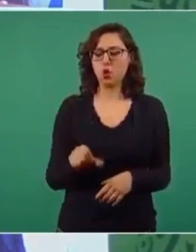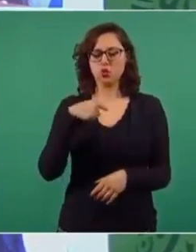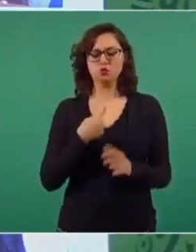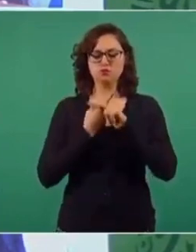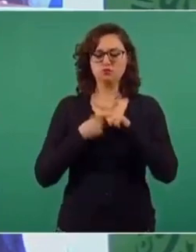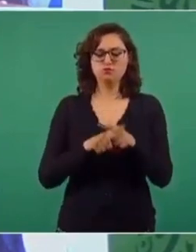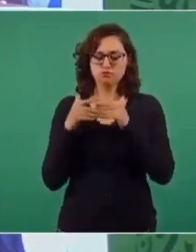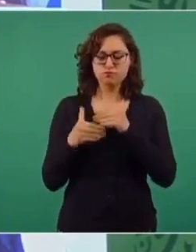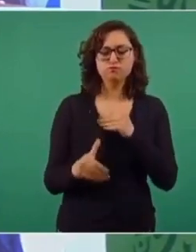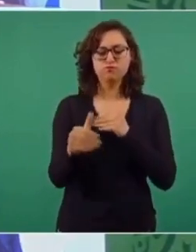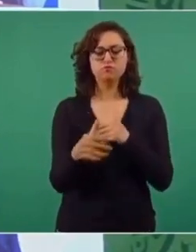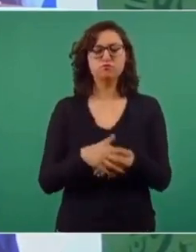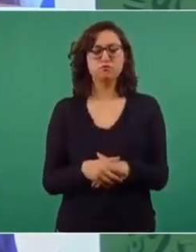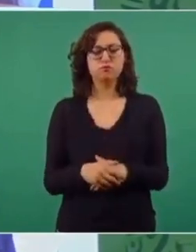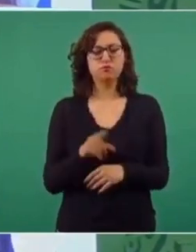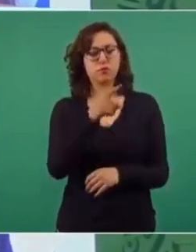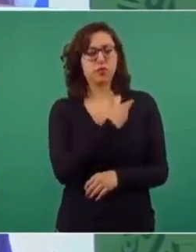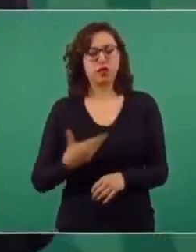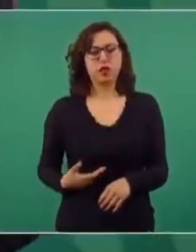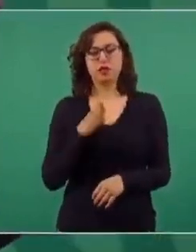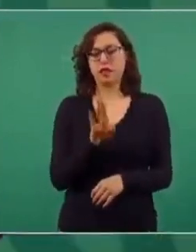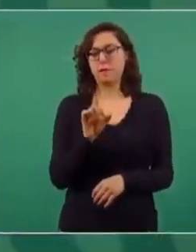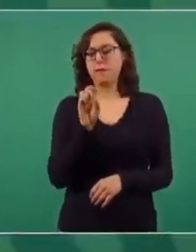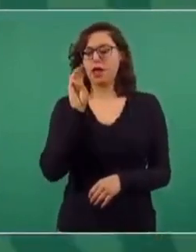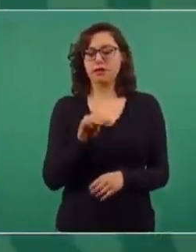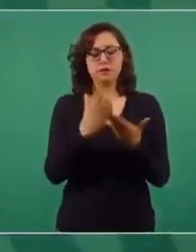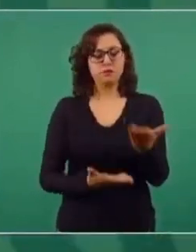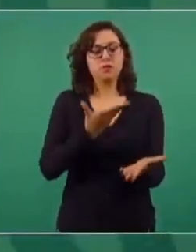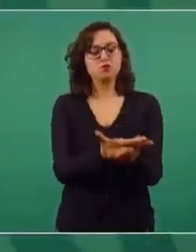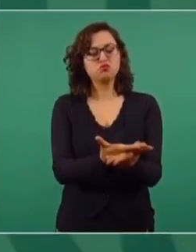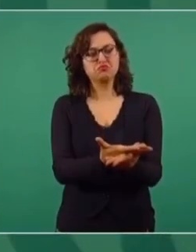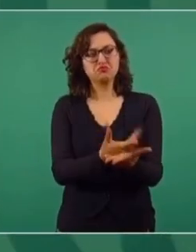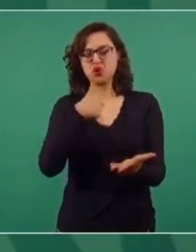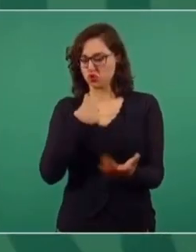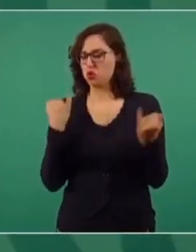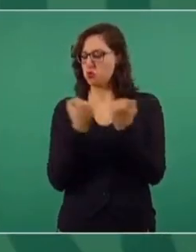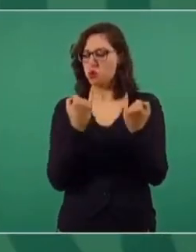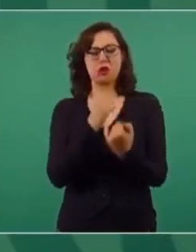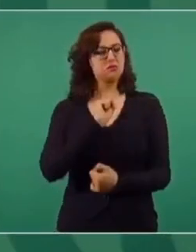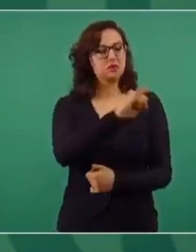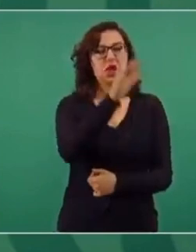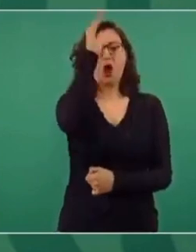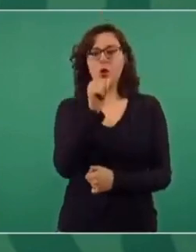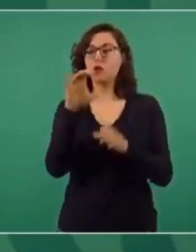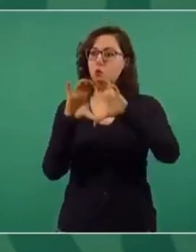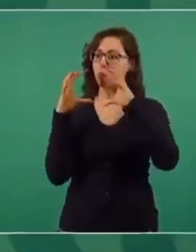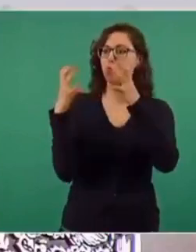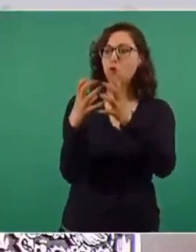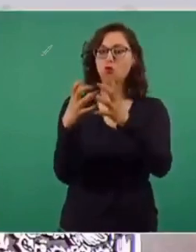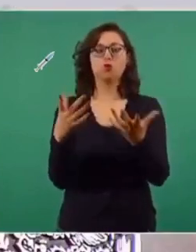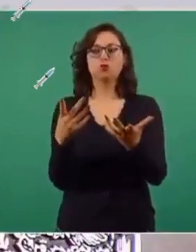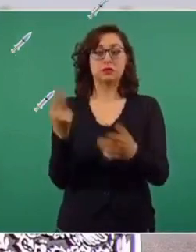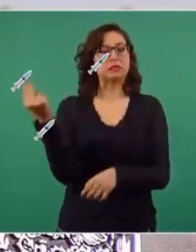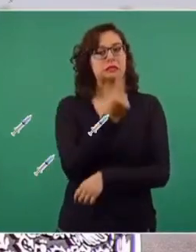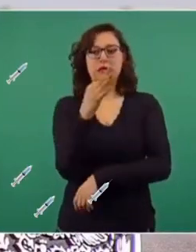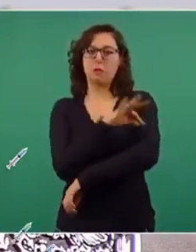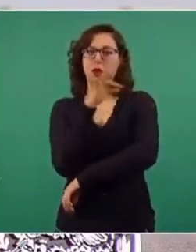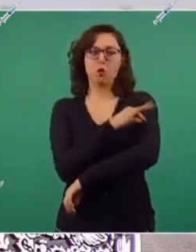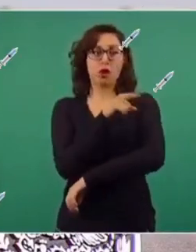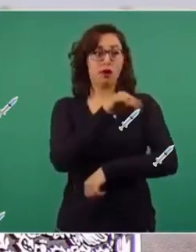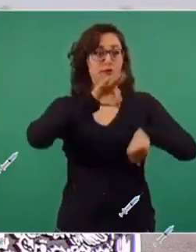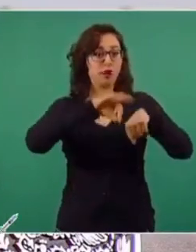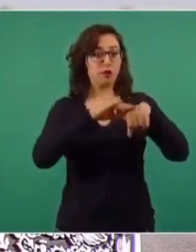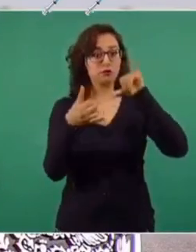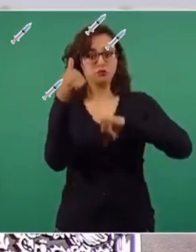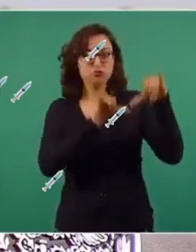la propuesta del presidente Biden para poner a disposición de los pueblos y las naciones del mundo las patentes de las farmacéuticas